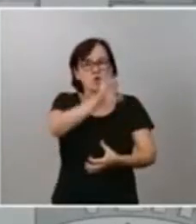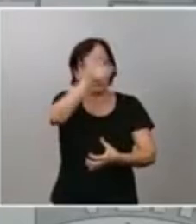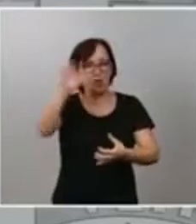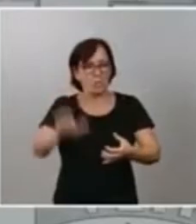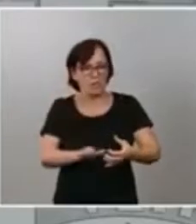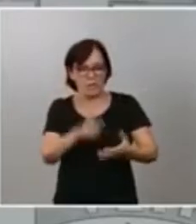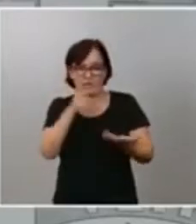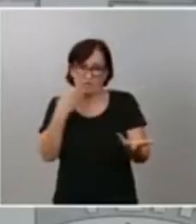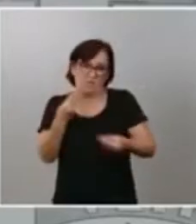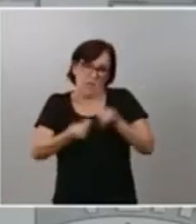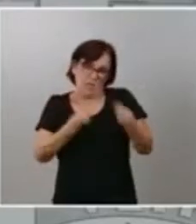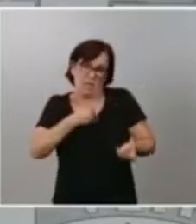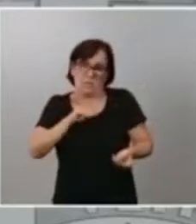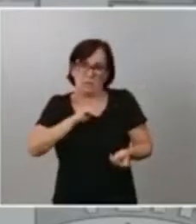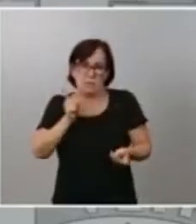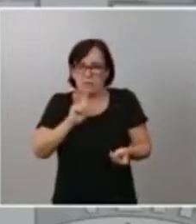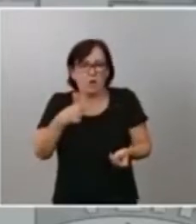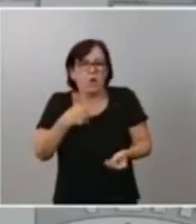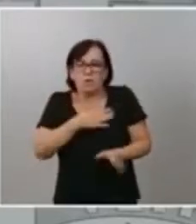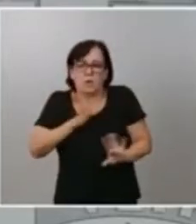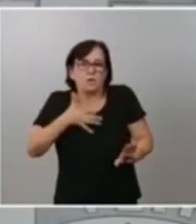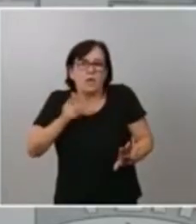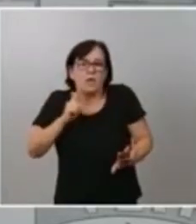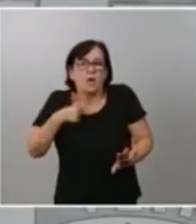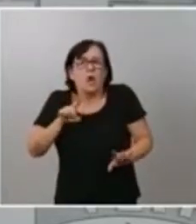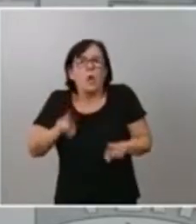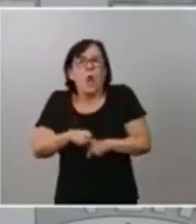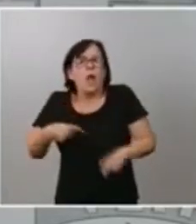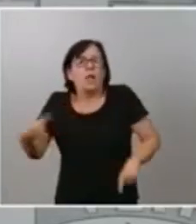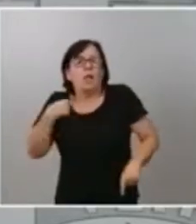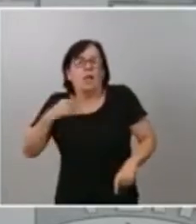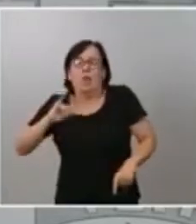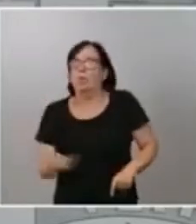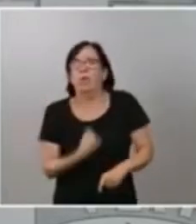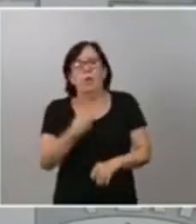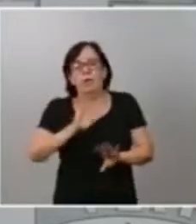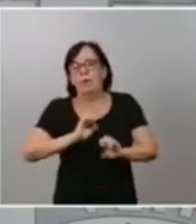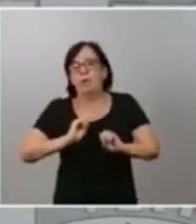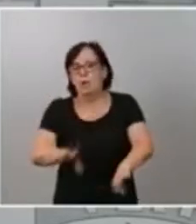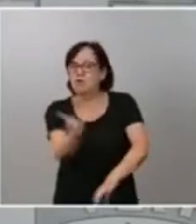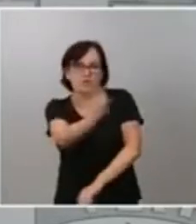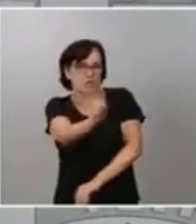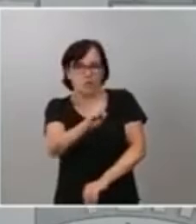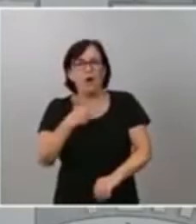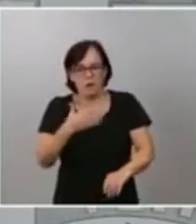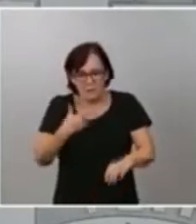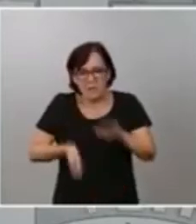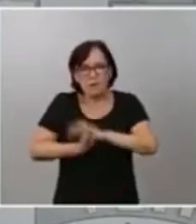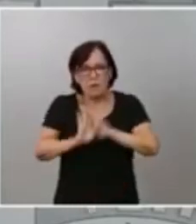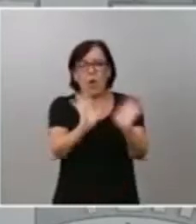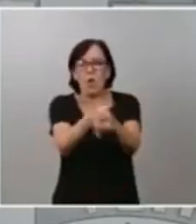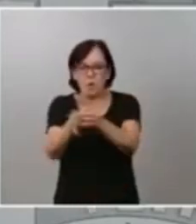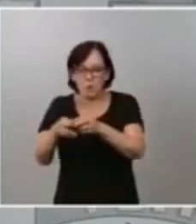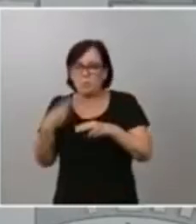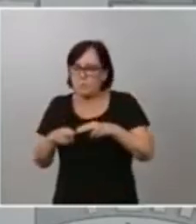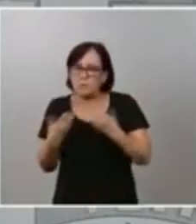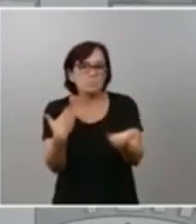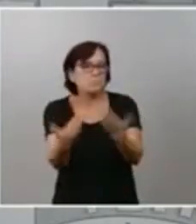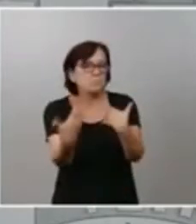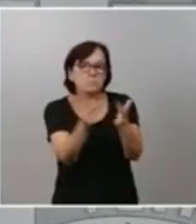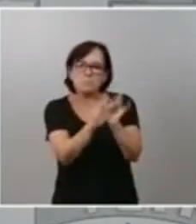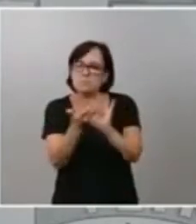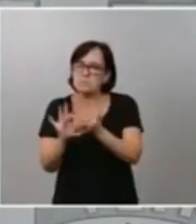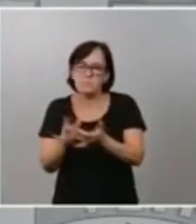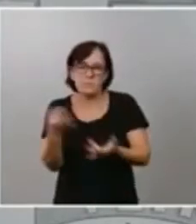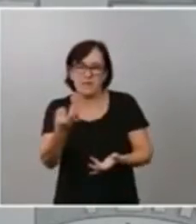Yo, desde luego, no tiro la toalla. Ya se lo digo. No tiro la toalla. Vamos a hablar con todas las fuerzas políticas porque creo que el reto